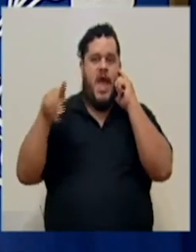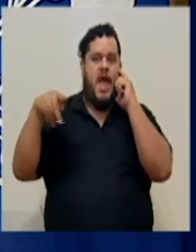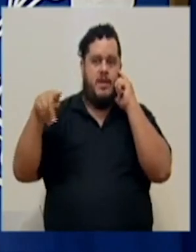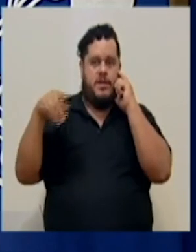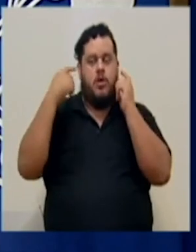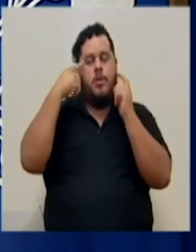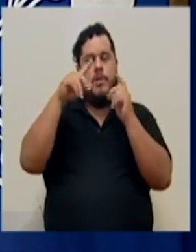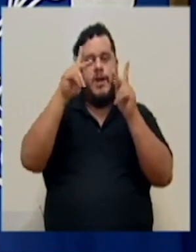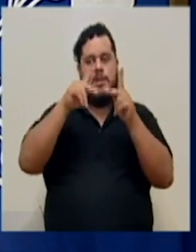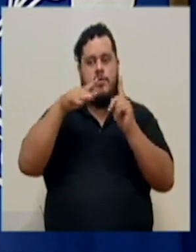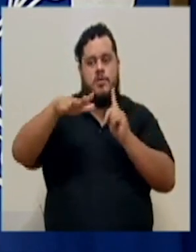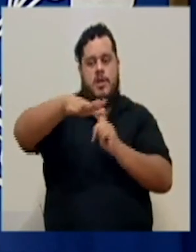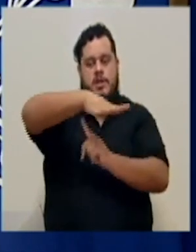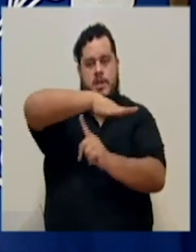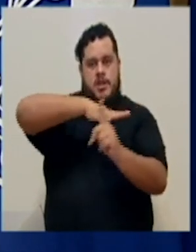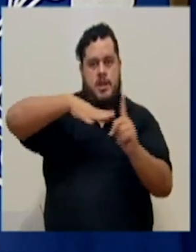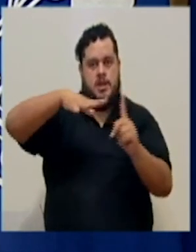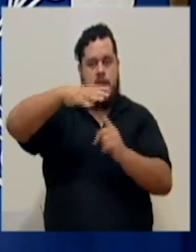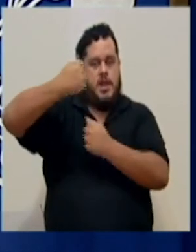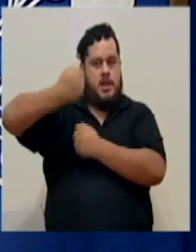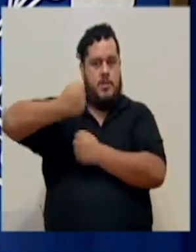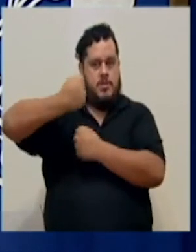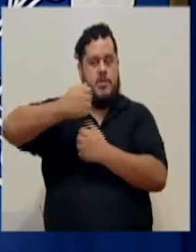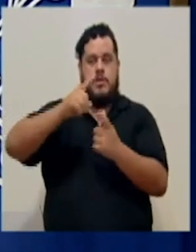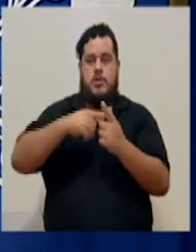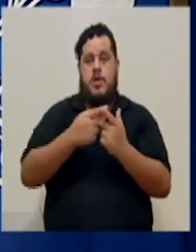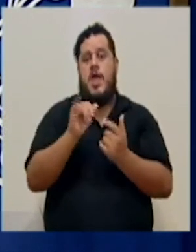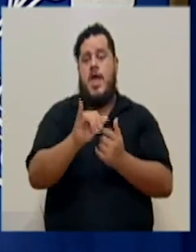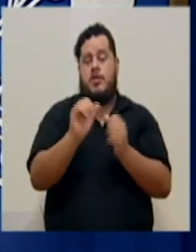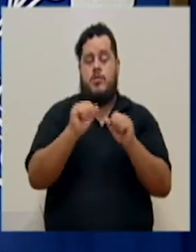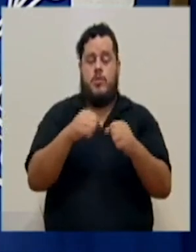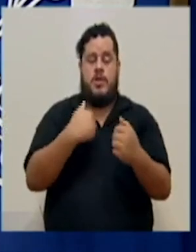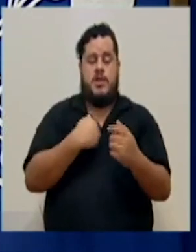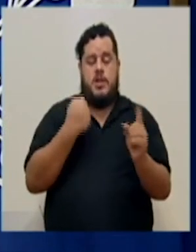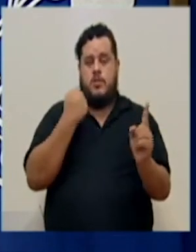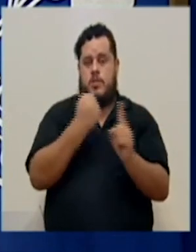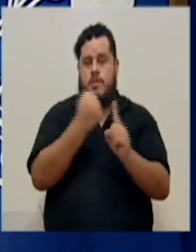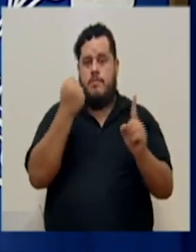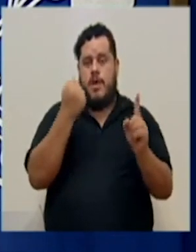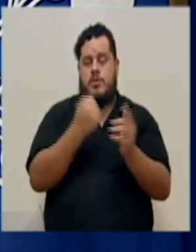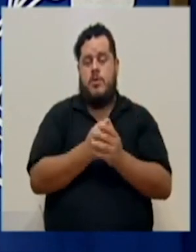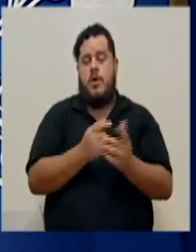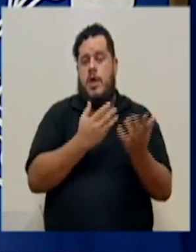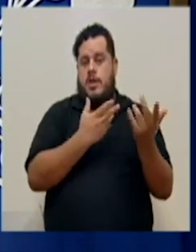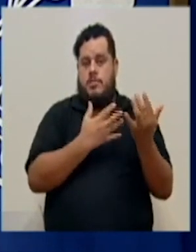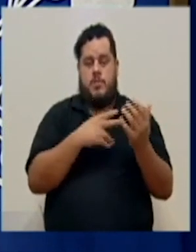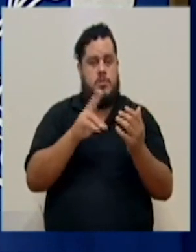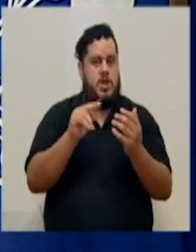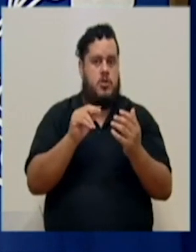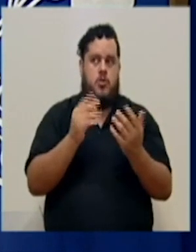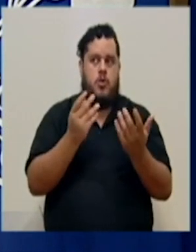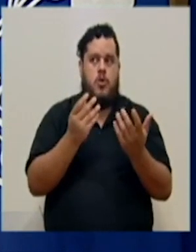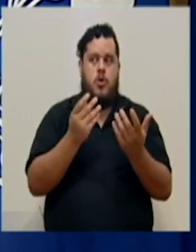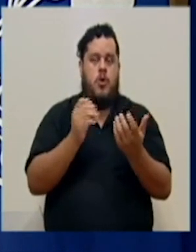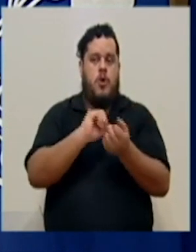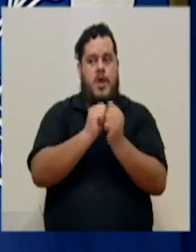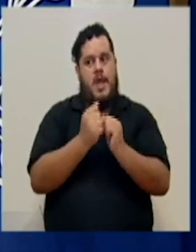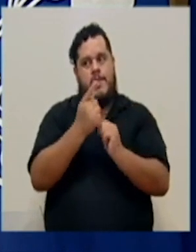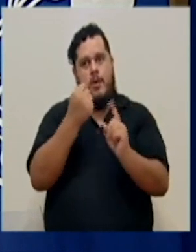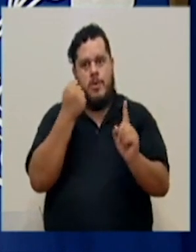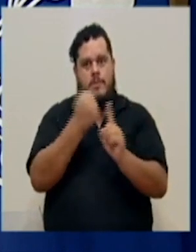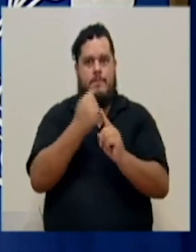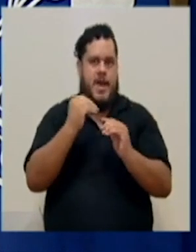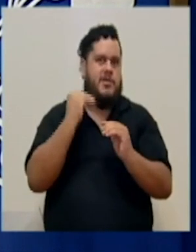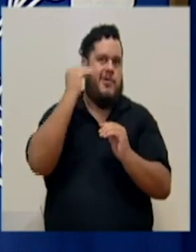las personas que están alrededor en las manifestaciones. Entonces, en realidad, eso sí puede tener un impacto, esperemos que no sea un impacto, ¿verdad?, pues